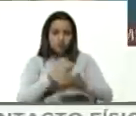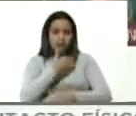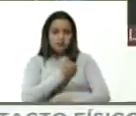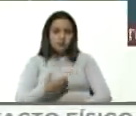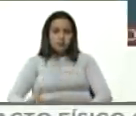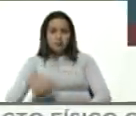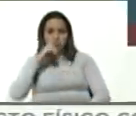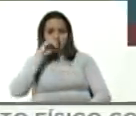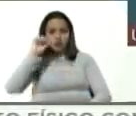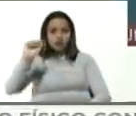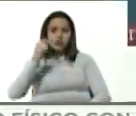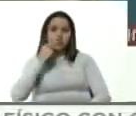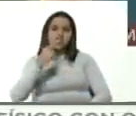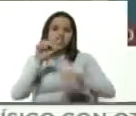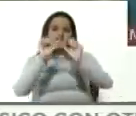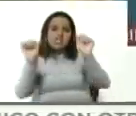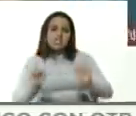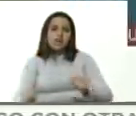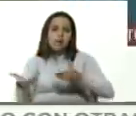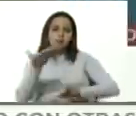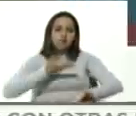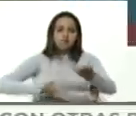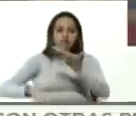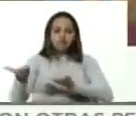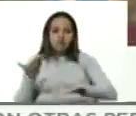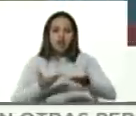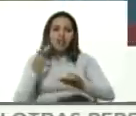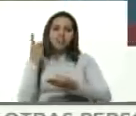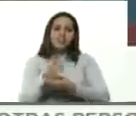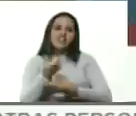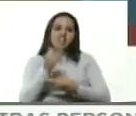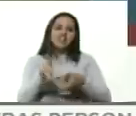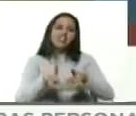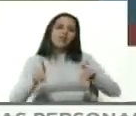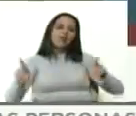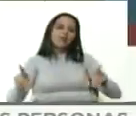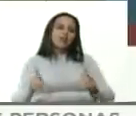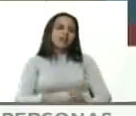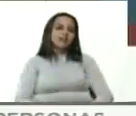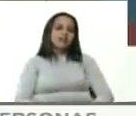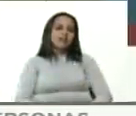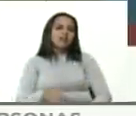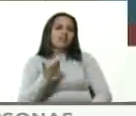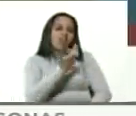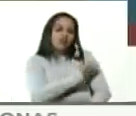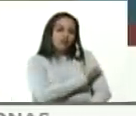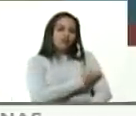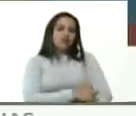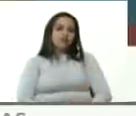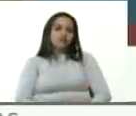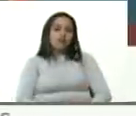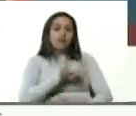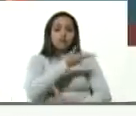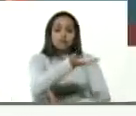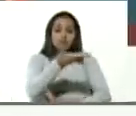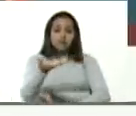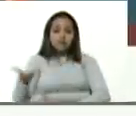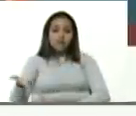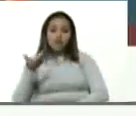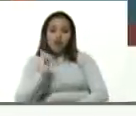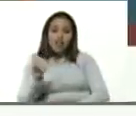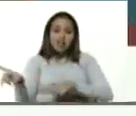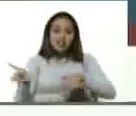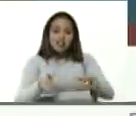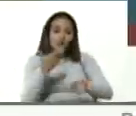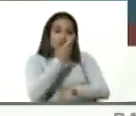el sistema multilateral tiene que garantizar la democratización de esas vacunas cuando existan cuando ya estén probadas